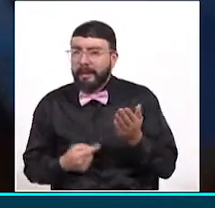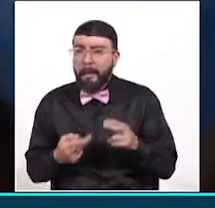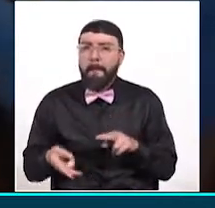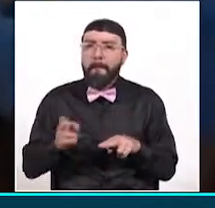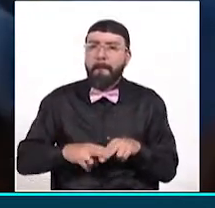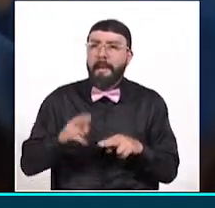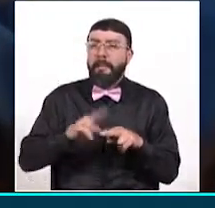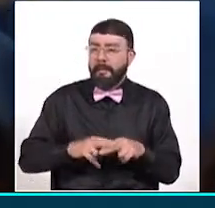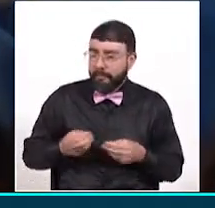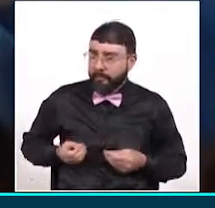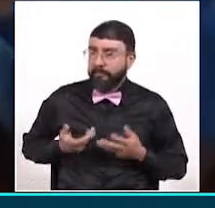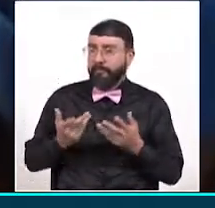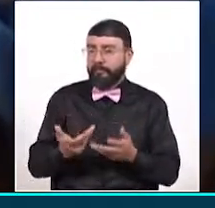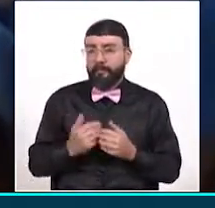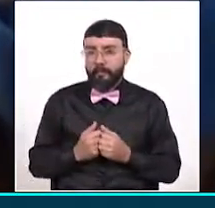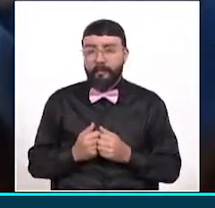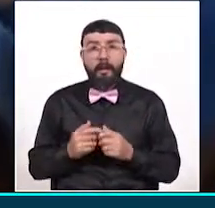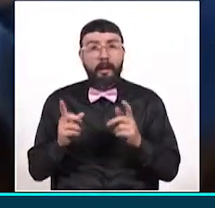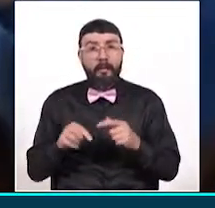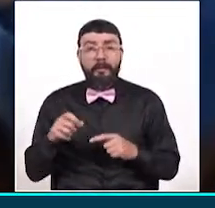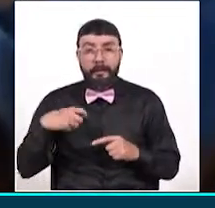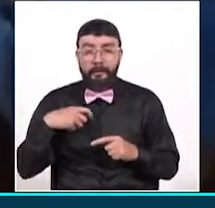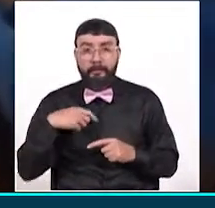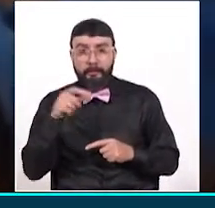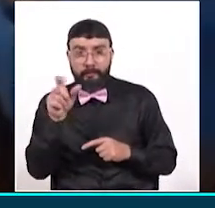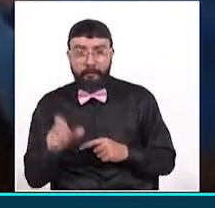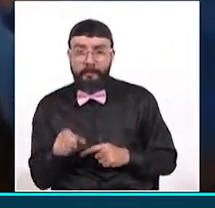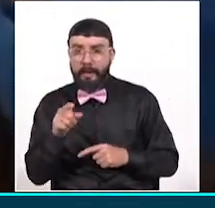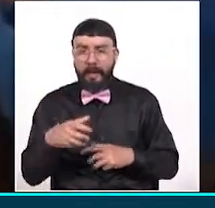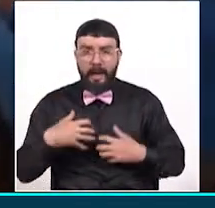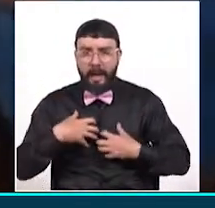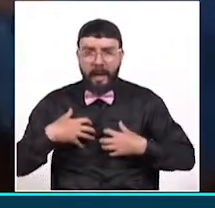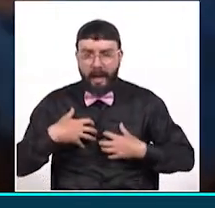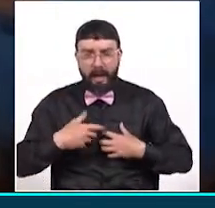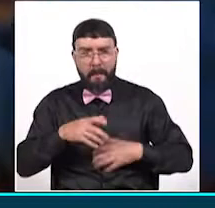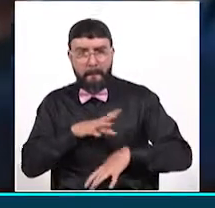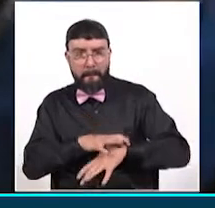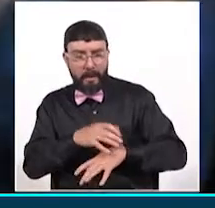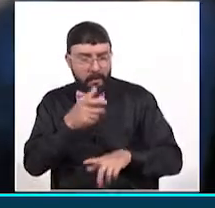nuestros productorios. Contamos con un veterinario, con un técnico,